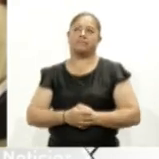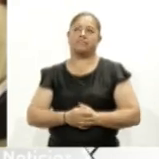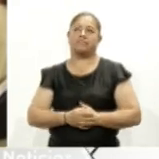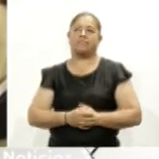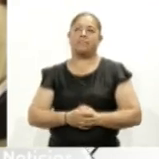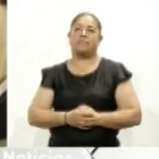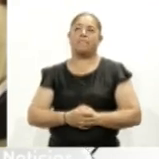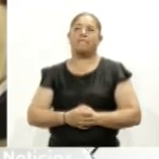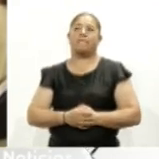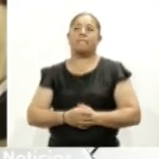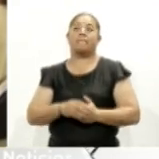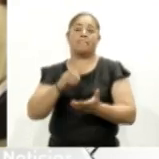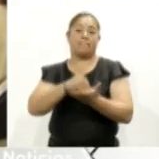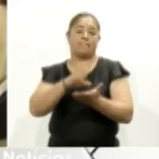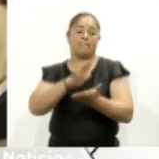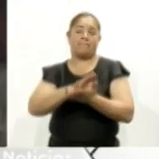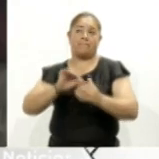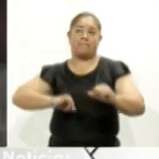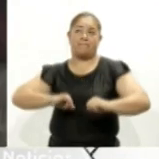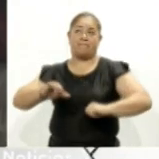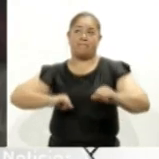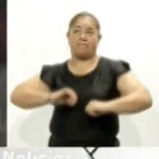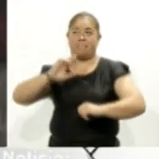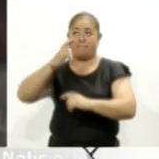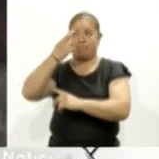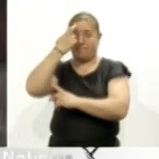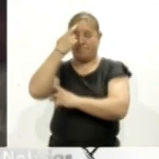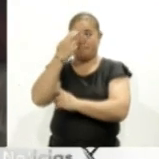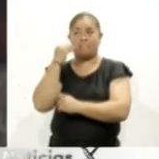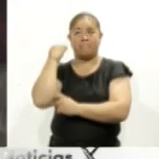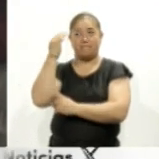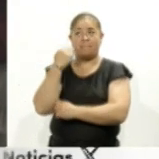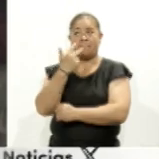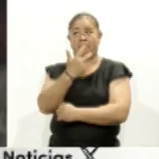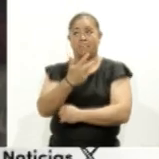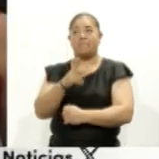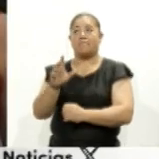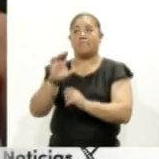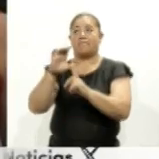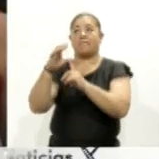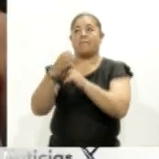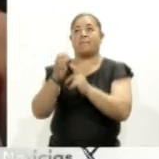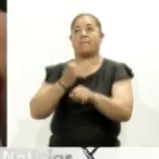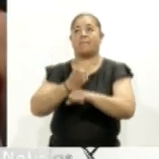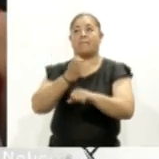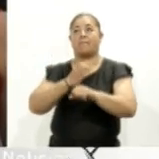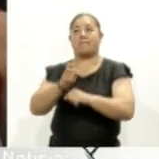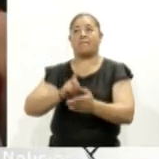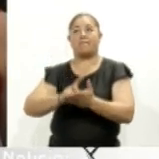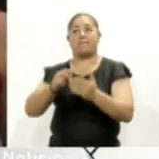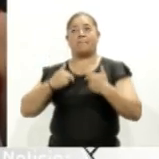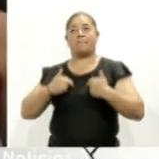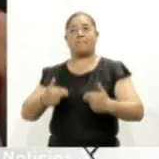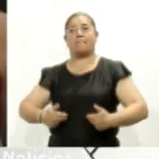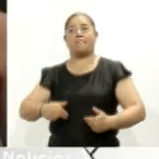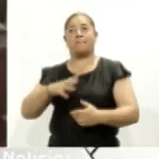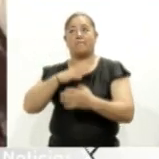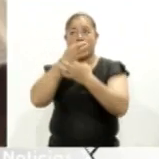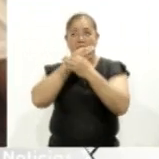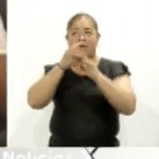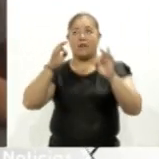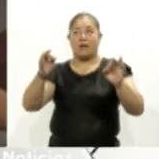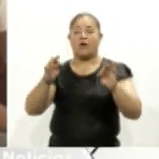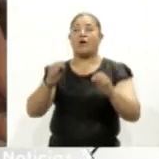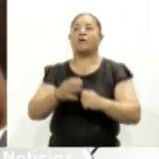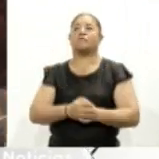En el marco de las actividades conmemorativas por el 8 de marzo, la Comisión Estatal de Derechos Humanos impartió la conferencia Mujeres Jóvenes